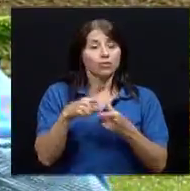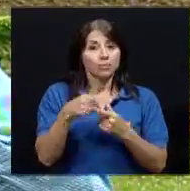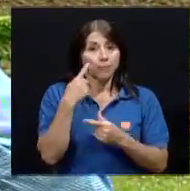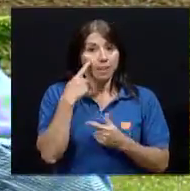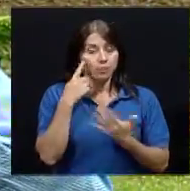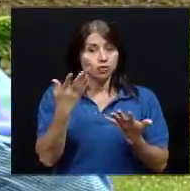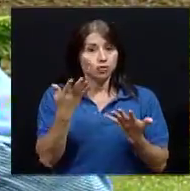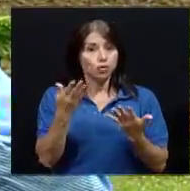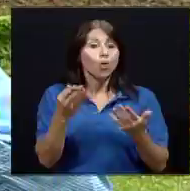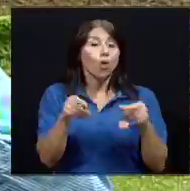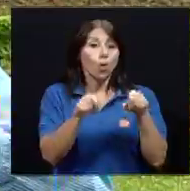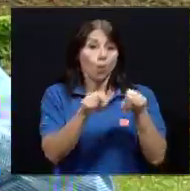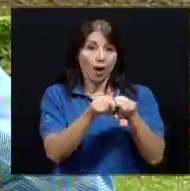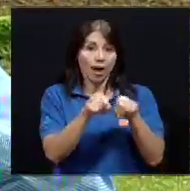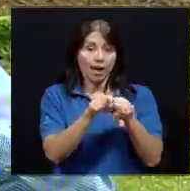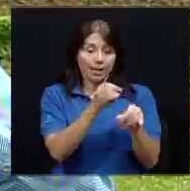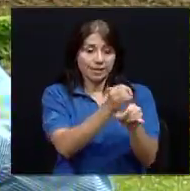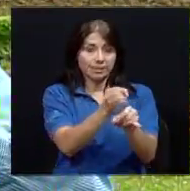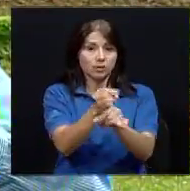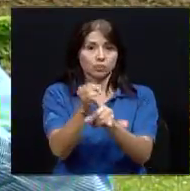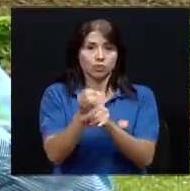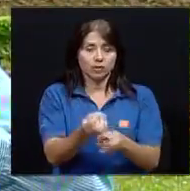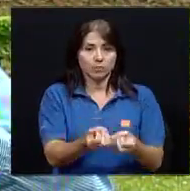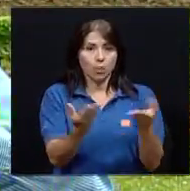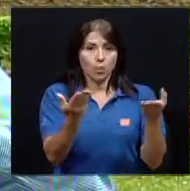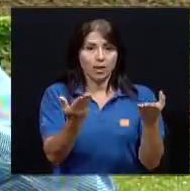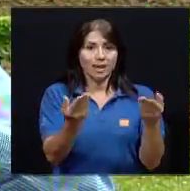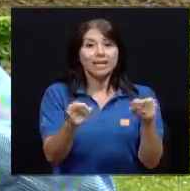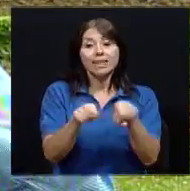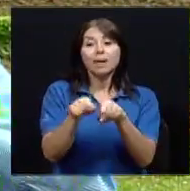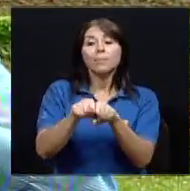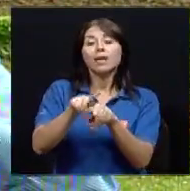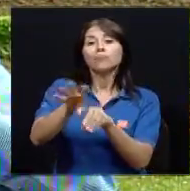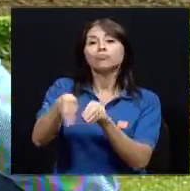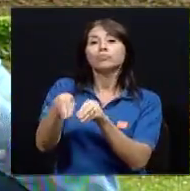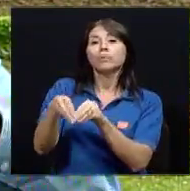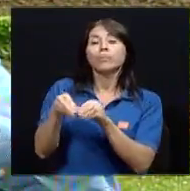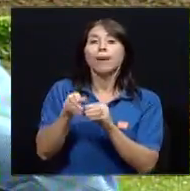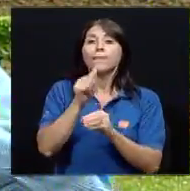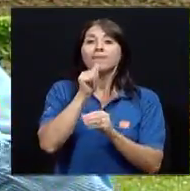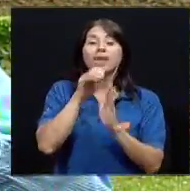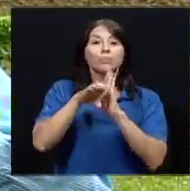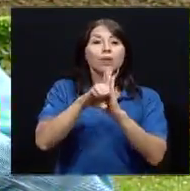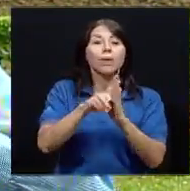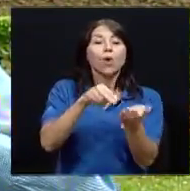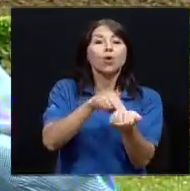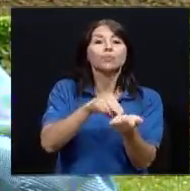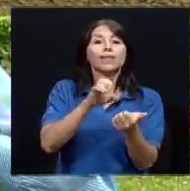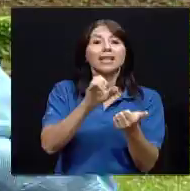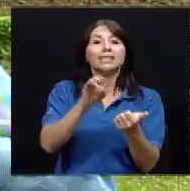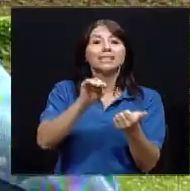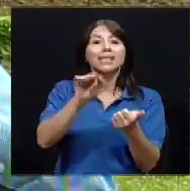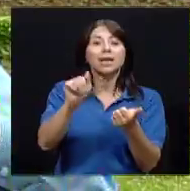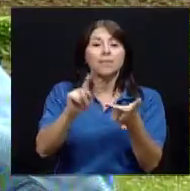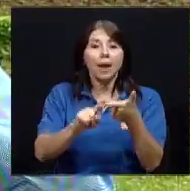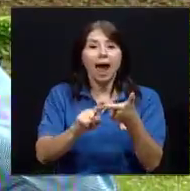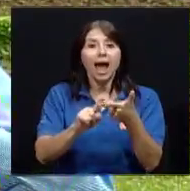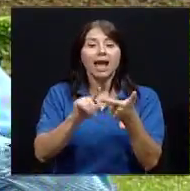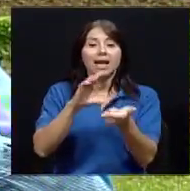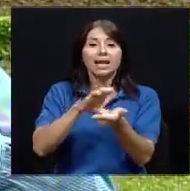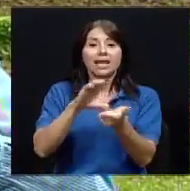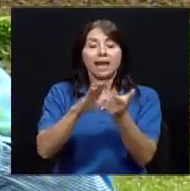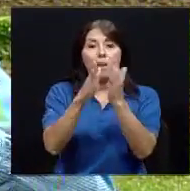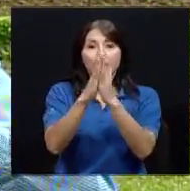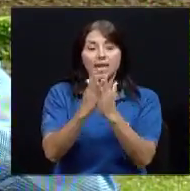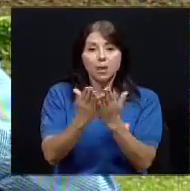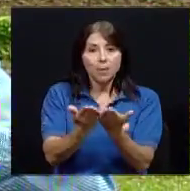instituciones públicas, instituciones privadas como el Hospital Sima, la Clínica Bíblica, etc., forman parte del